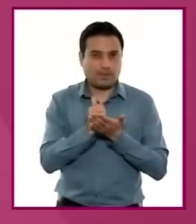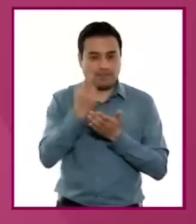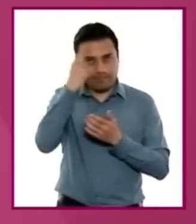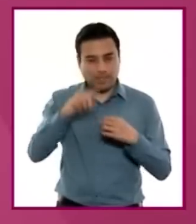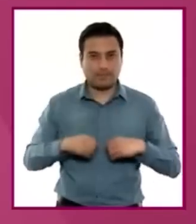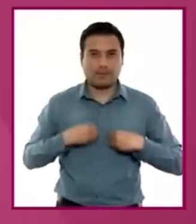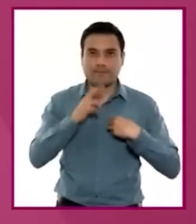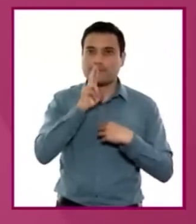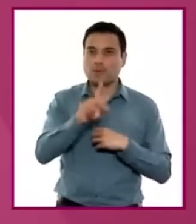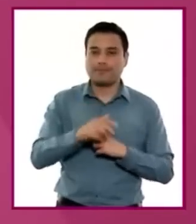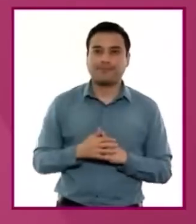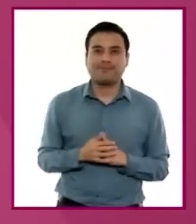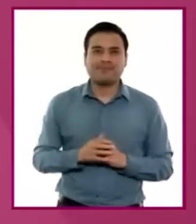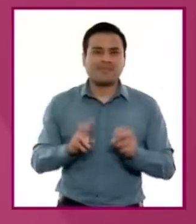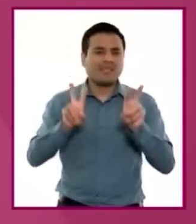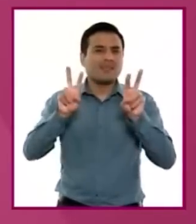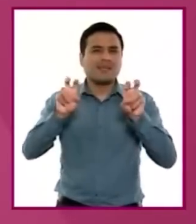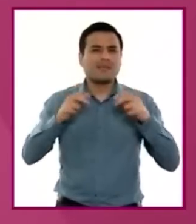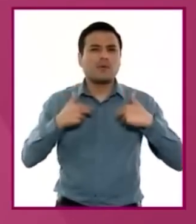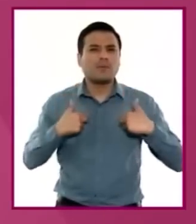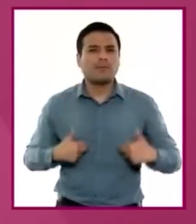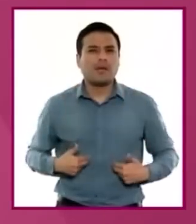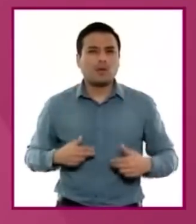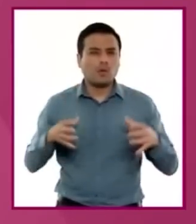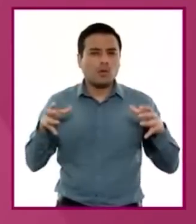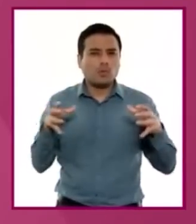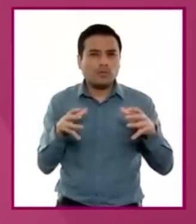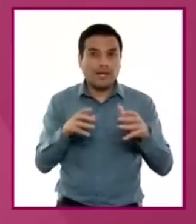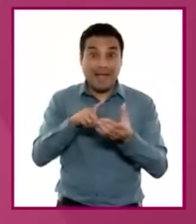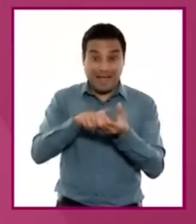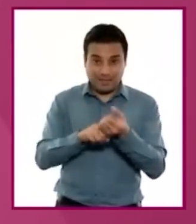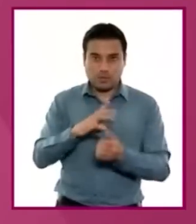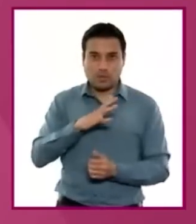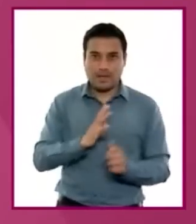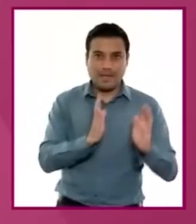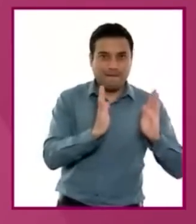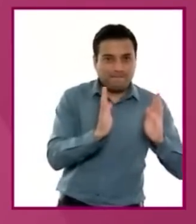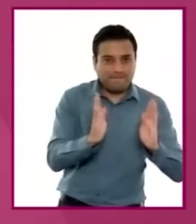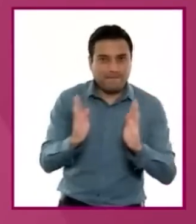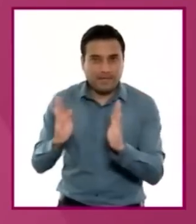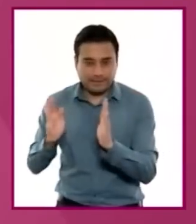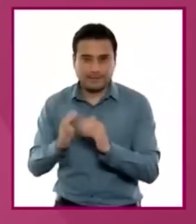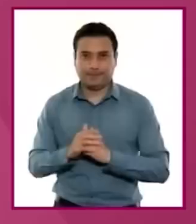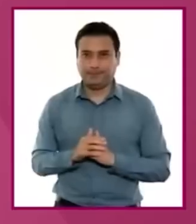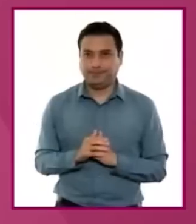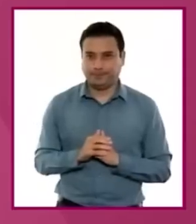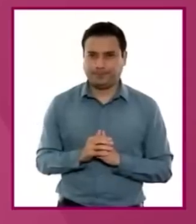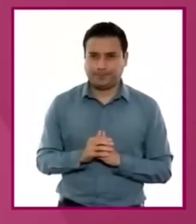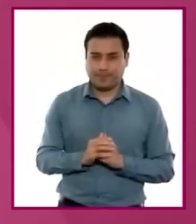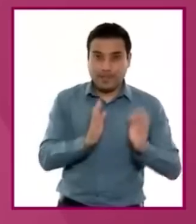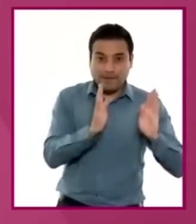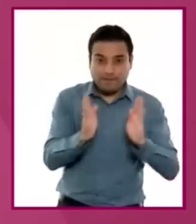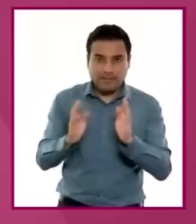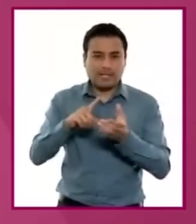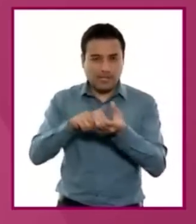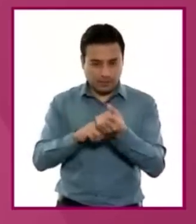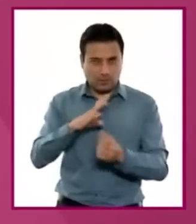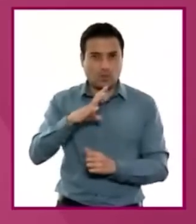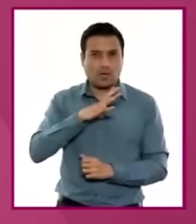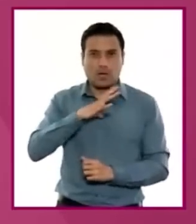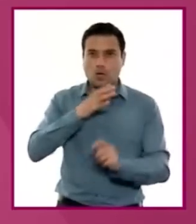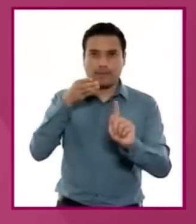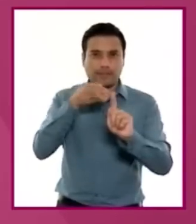en el campo de lo humano y lo comunitario, cada fase del trayecto formativo presenta especificidades para el desarrollo